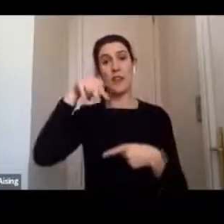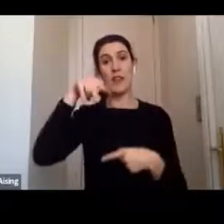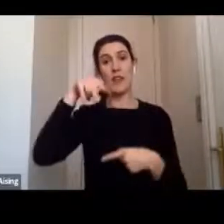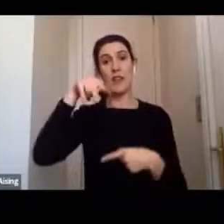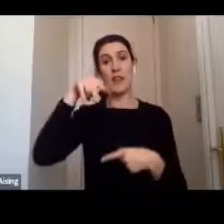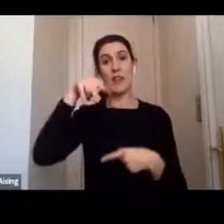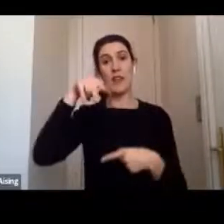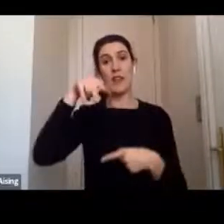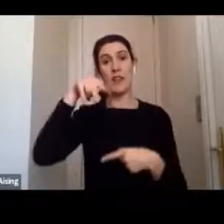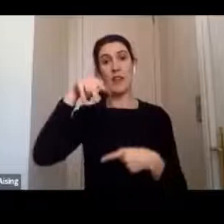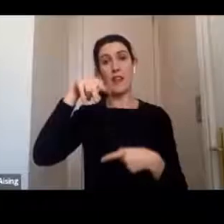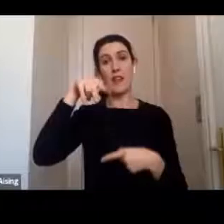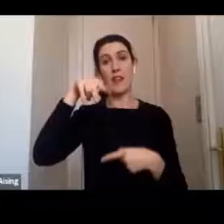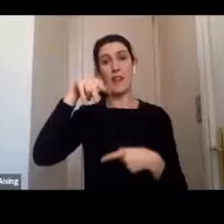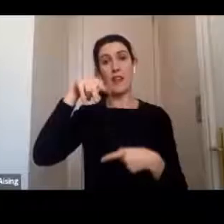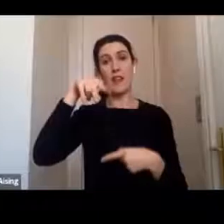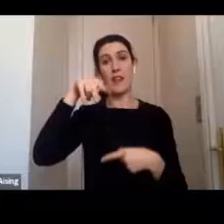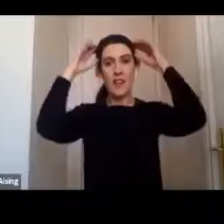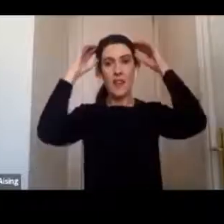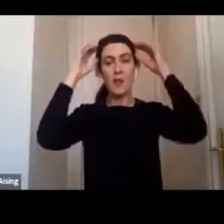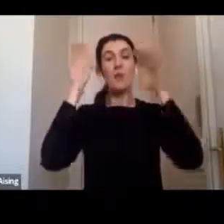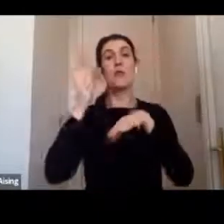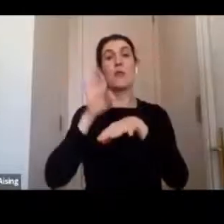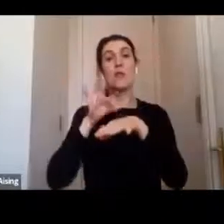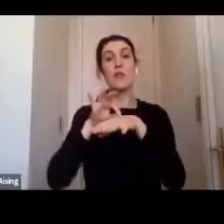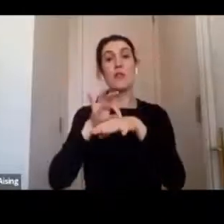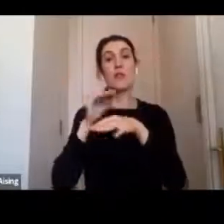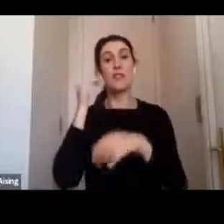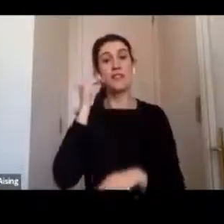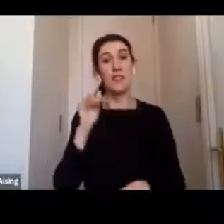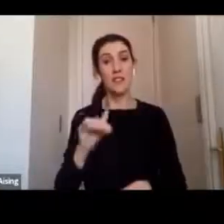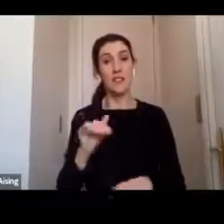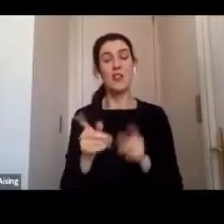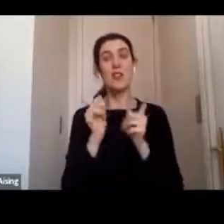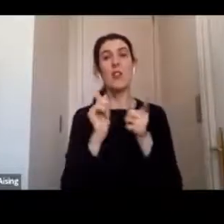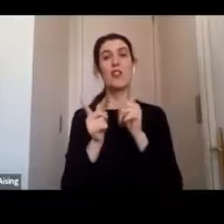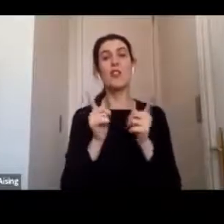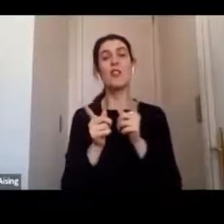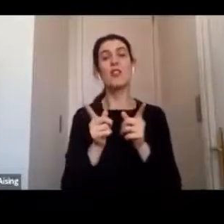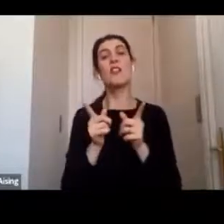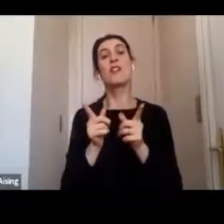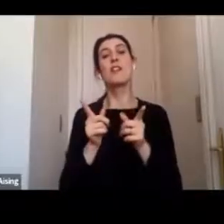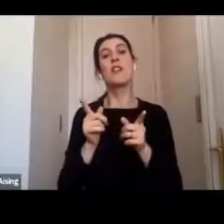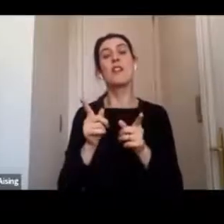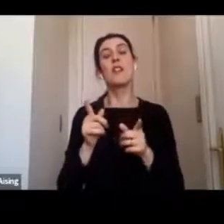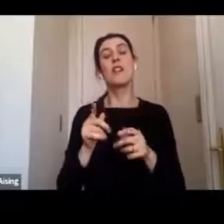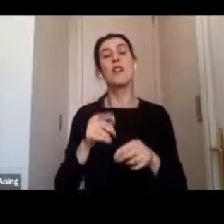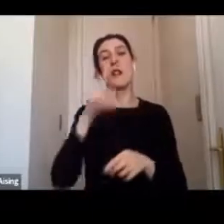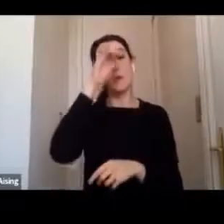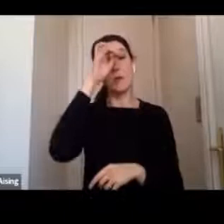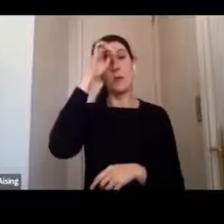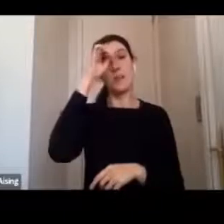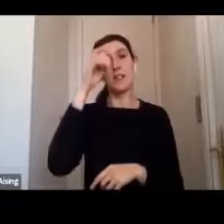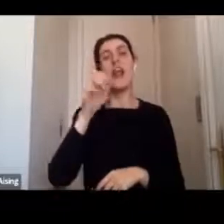neuropediatra, ella es coordinadora del equipo de neuropediatría del Hospital del Carmen, doctor Luis Valentín Ferrado.